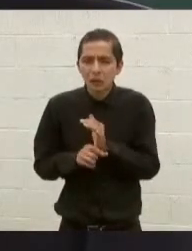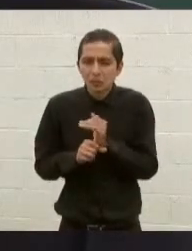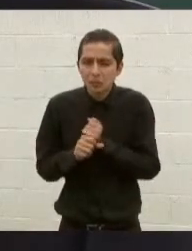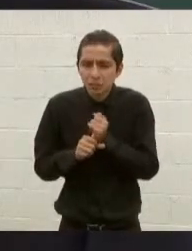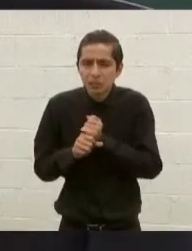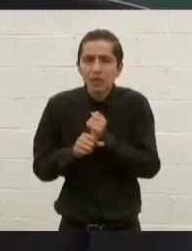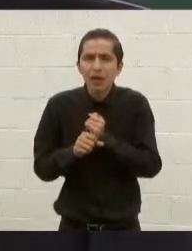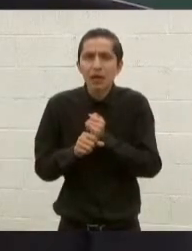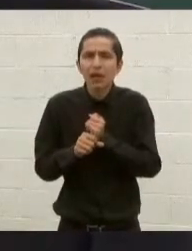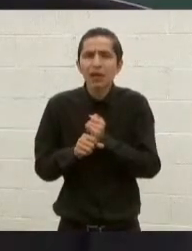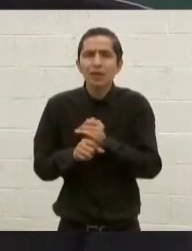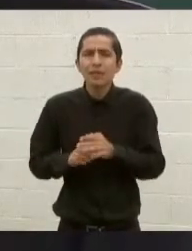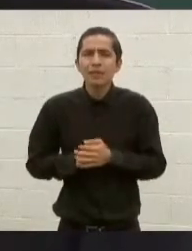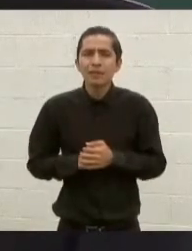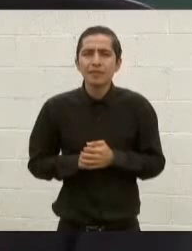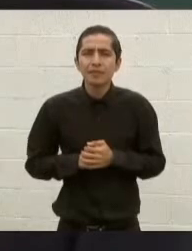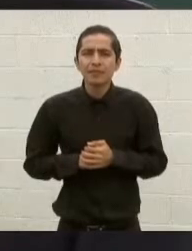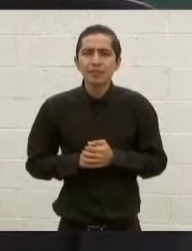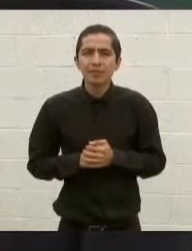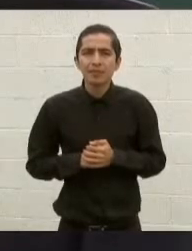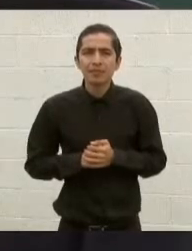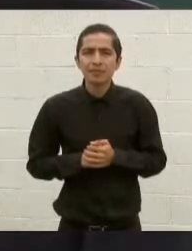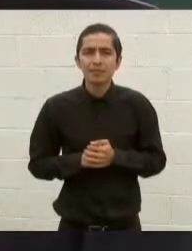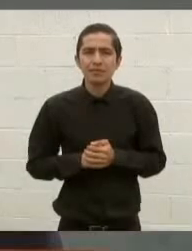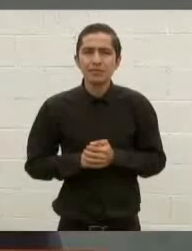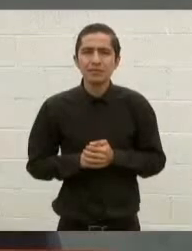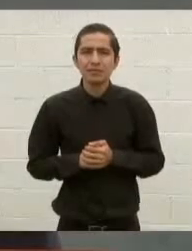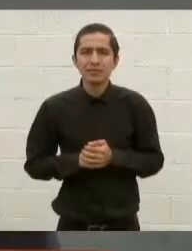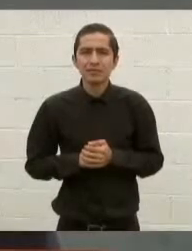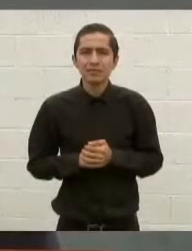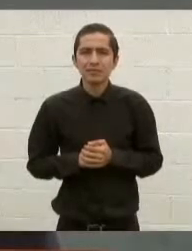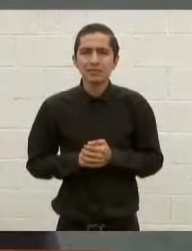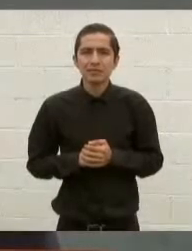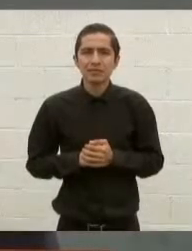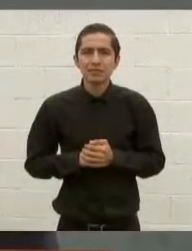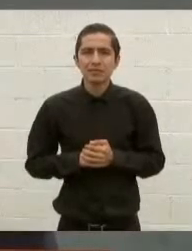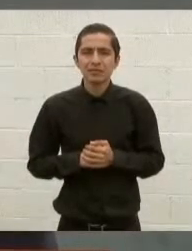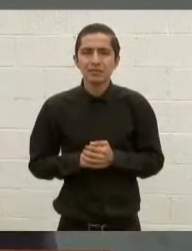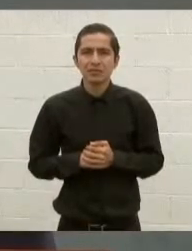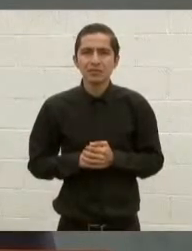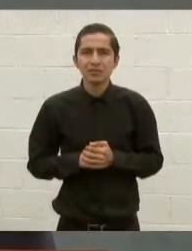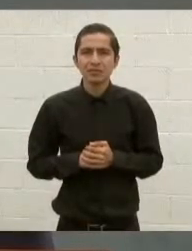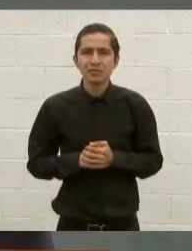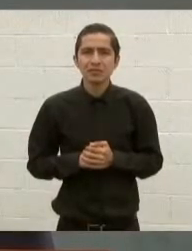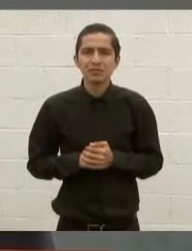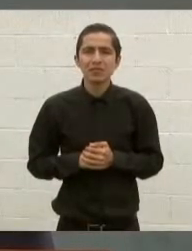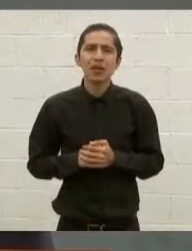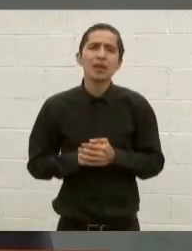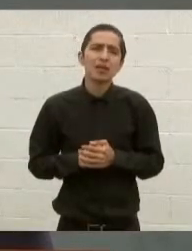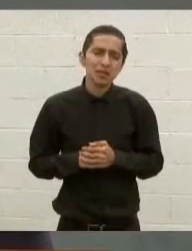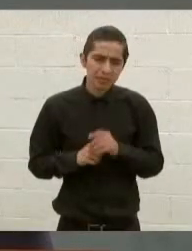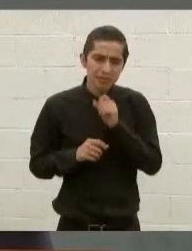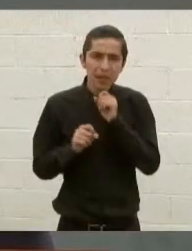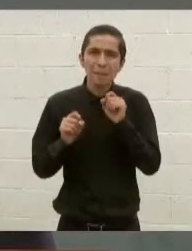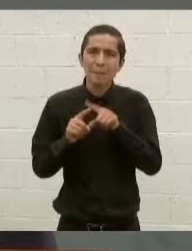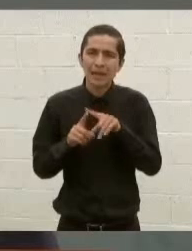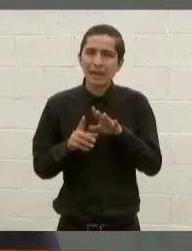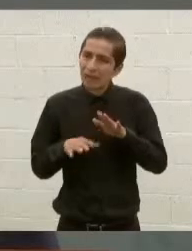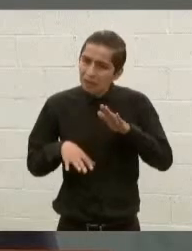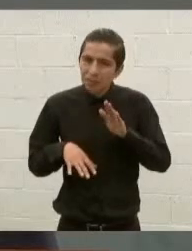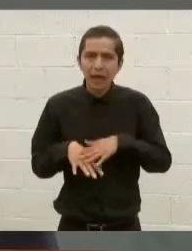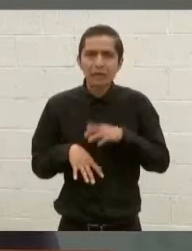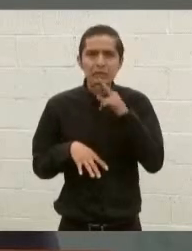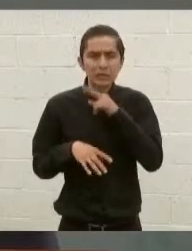adelantar lo más